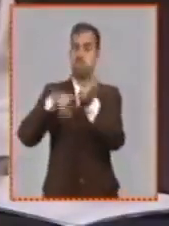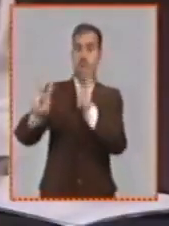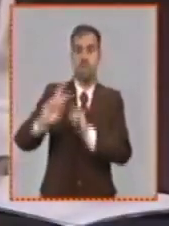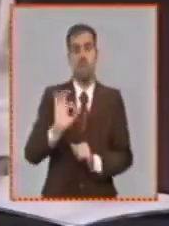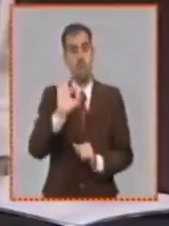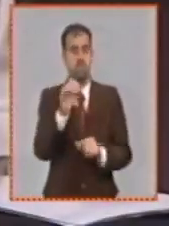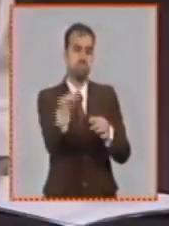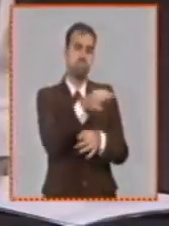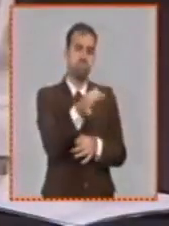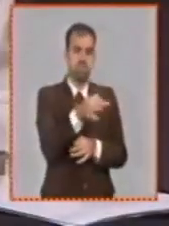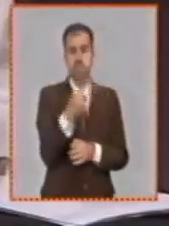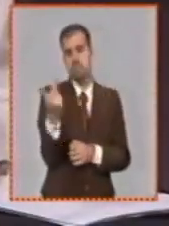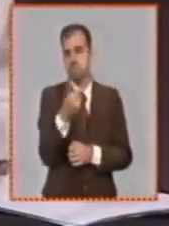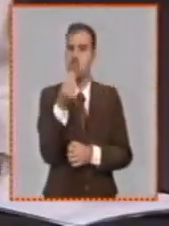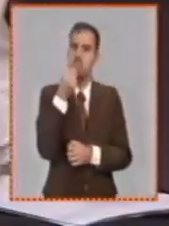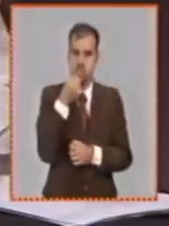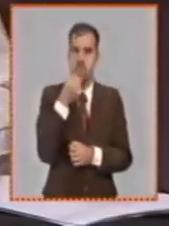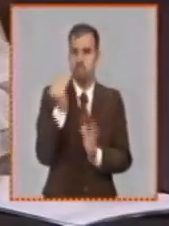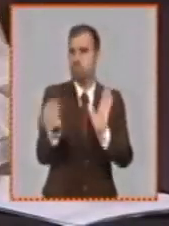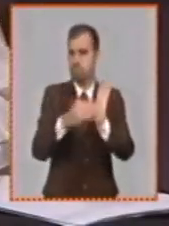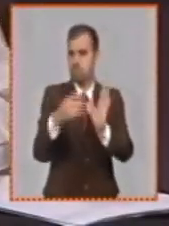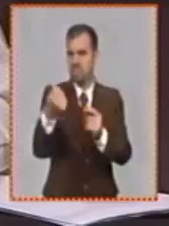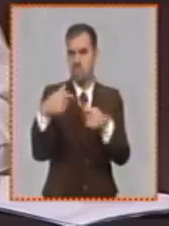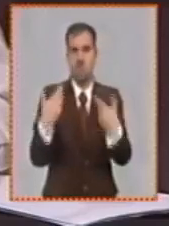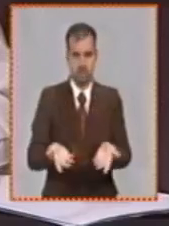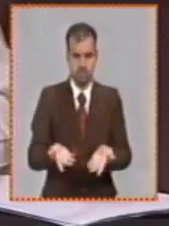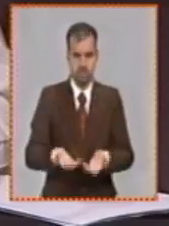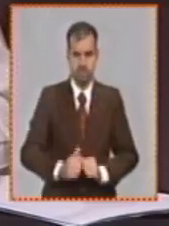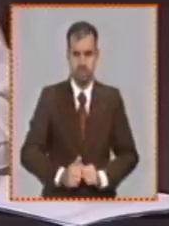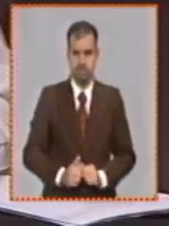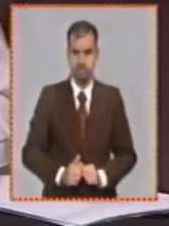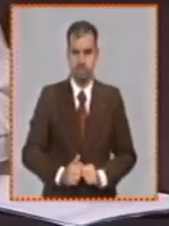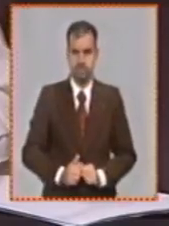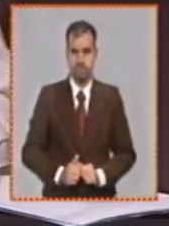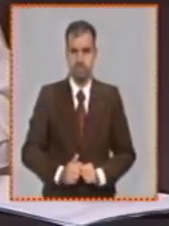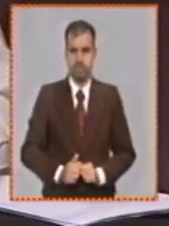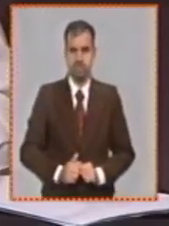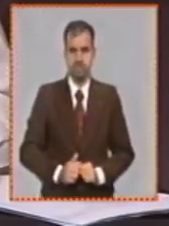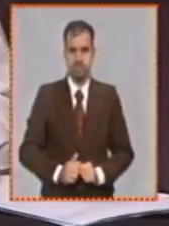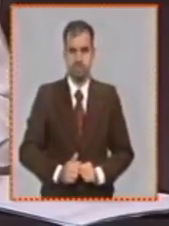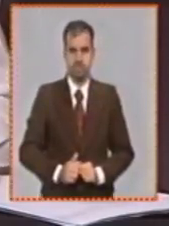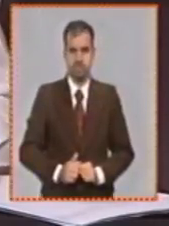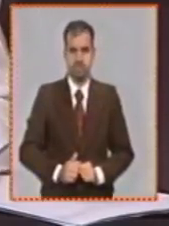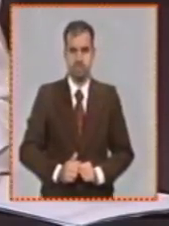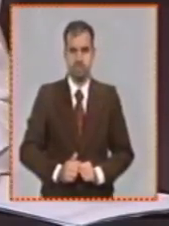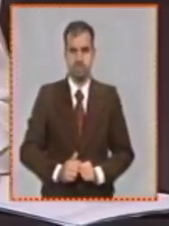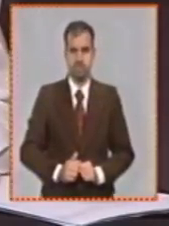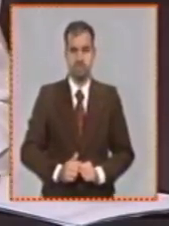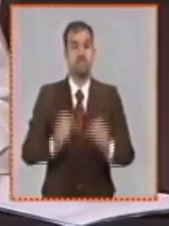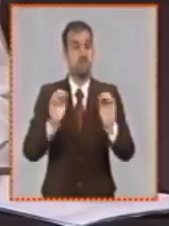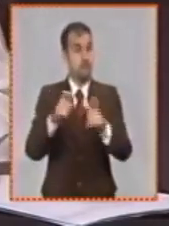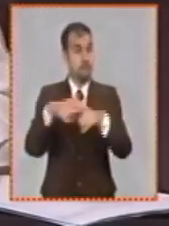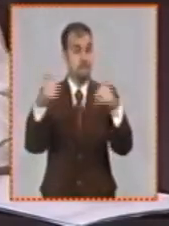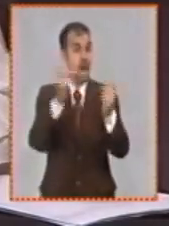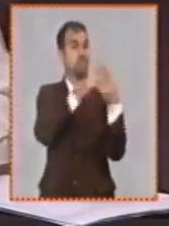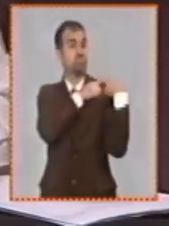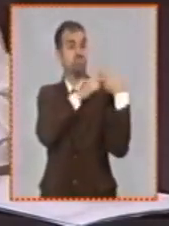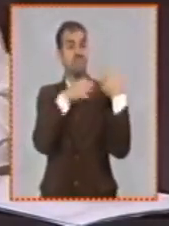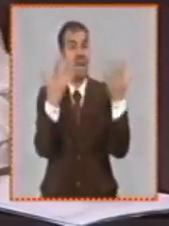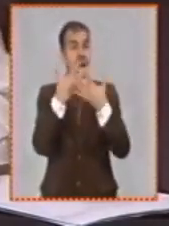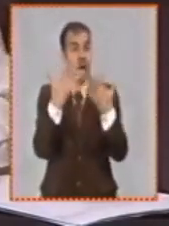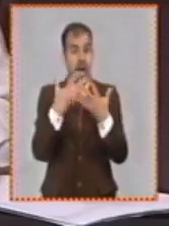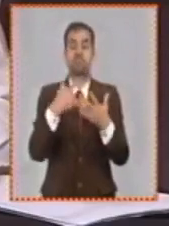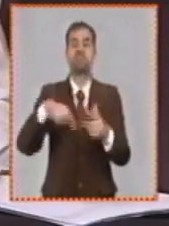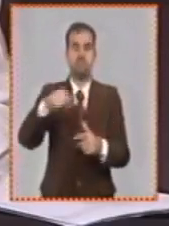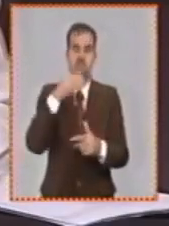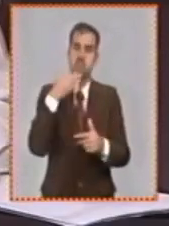los consejos de la administración municipal. Hay una delegación de la facultad, pero también hay mayor responsabilidad en la